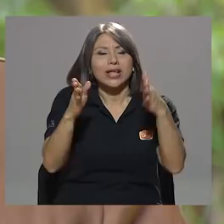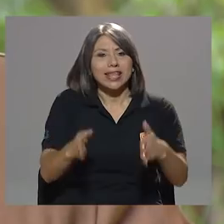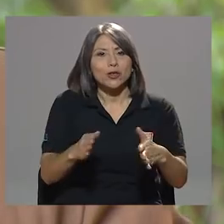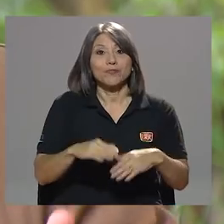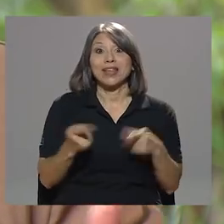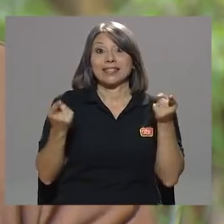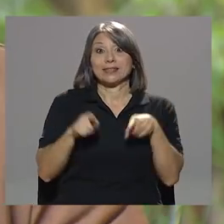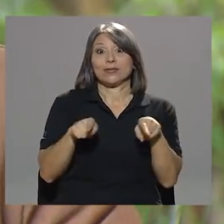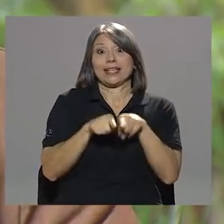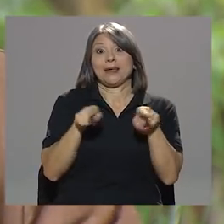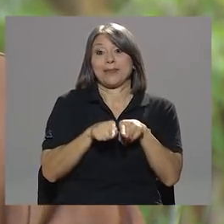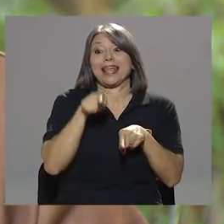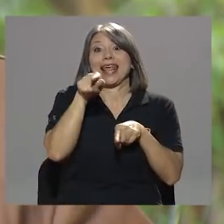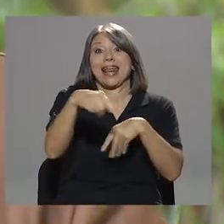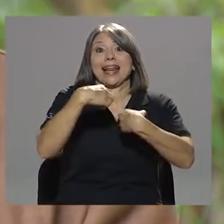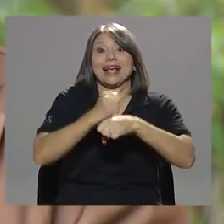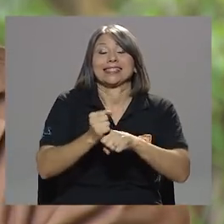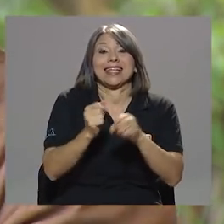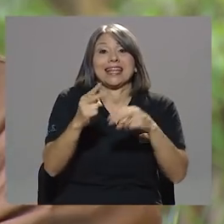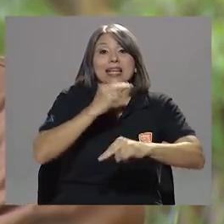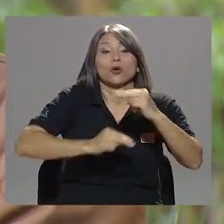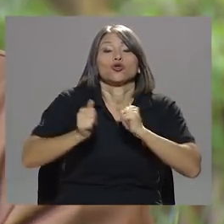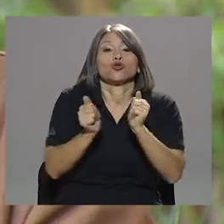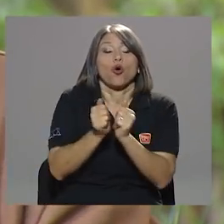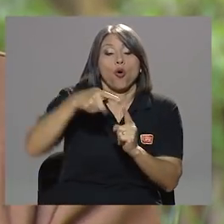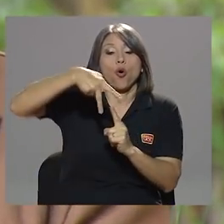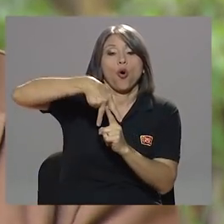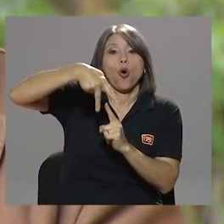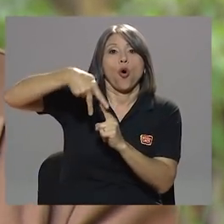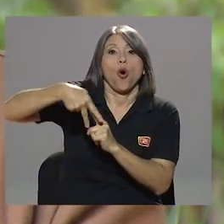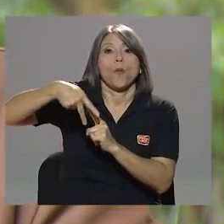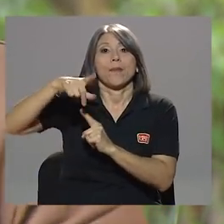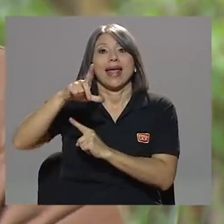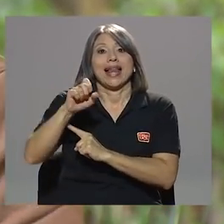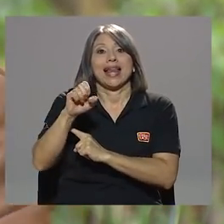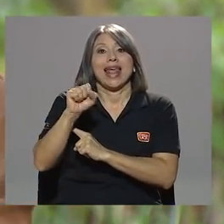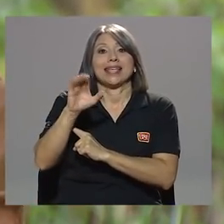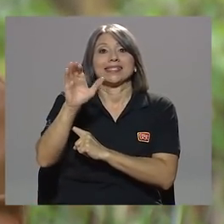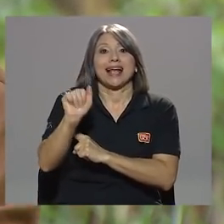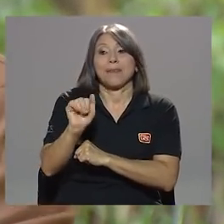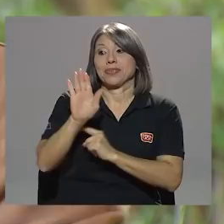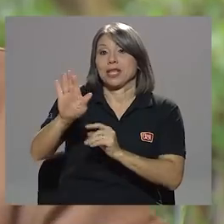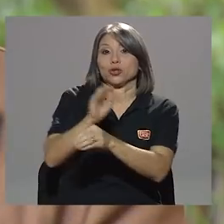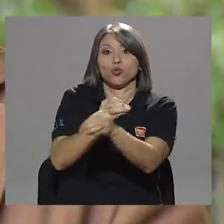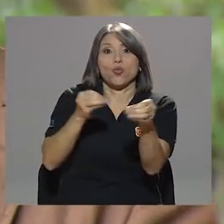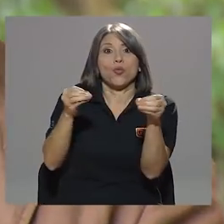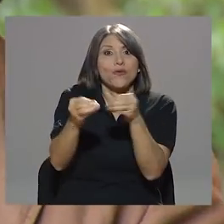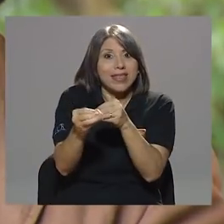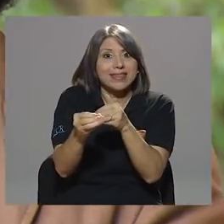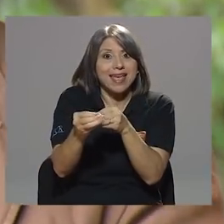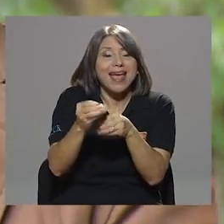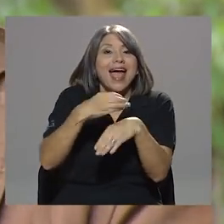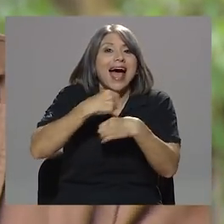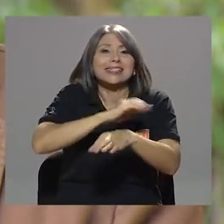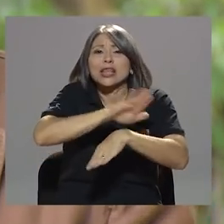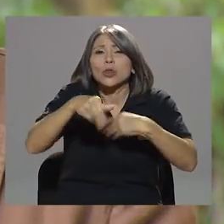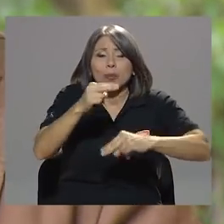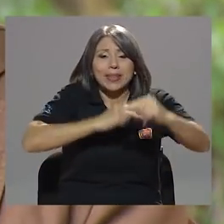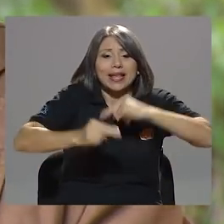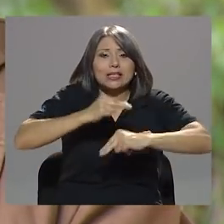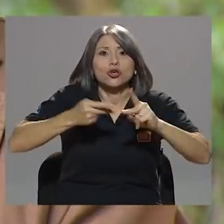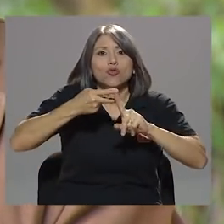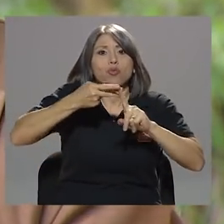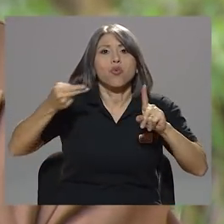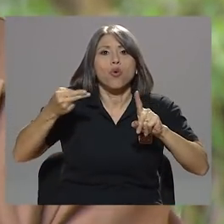que también él hace sus negocios con Copelesca, en su bufete, hace todas las negociaciones del Marriott también,